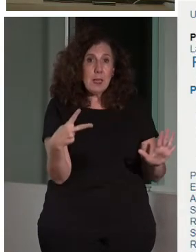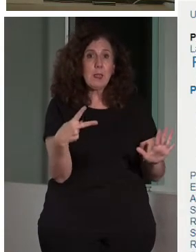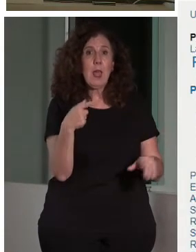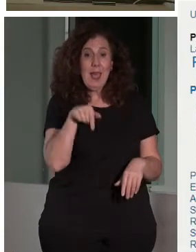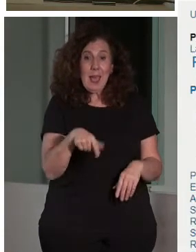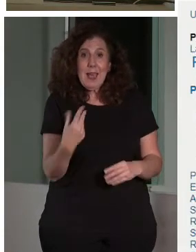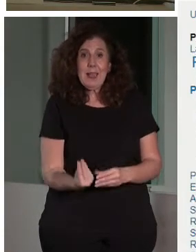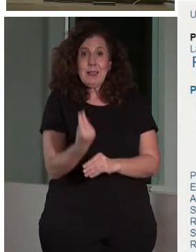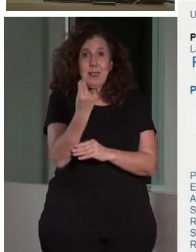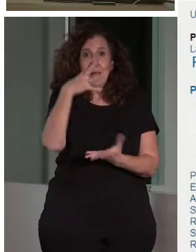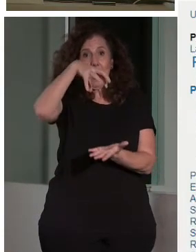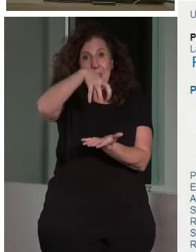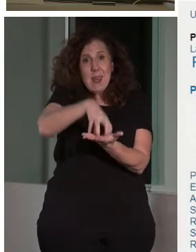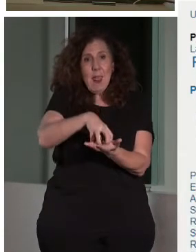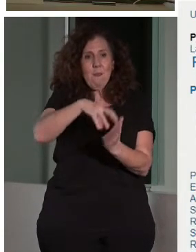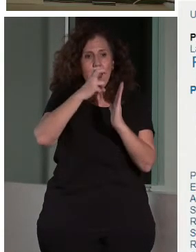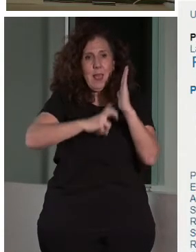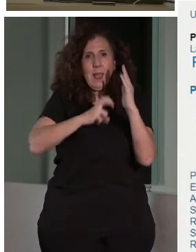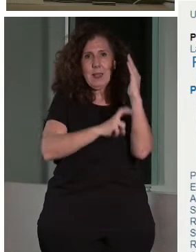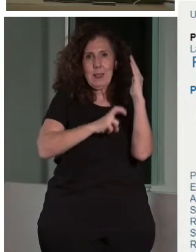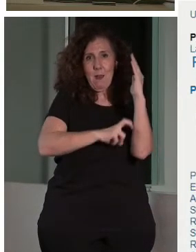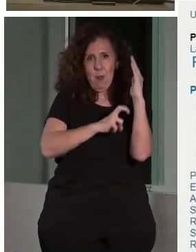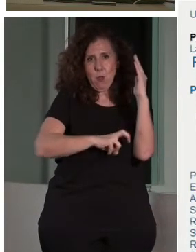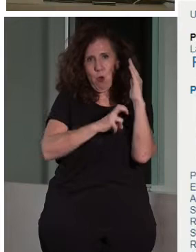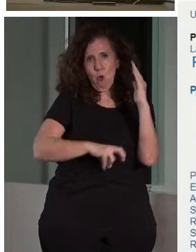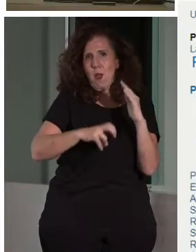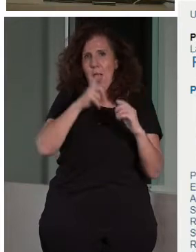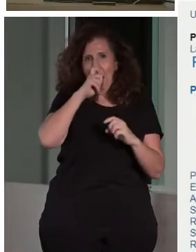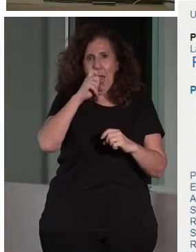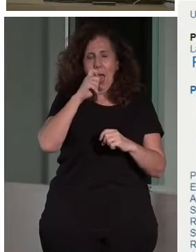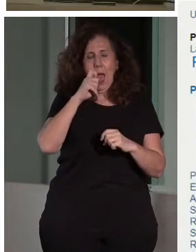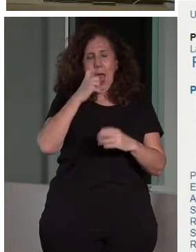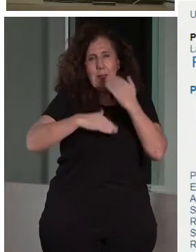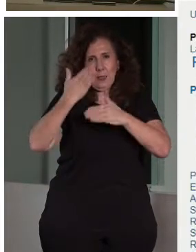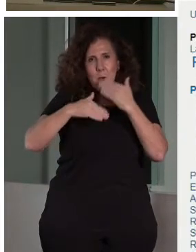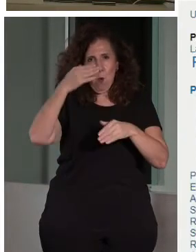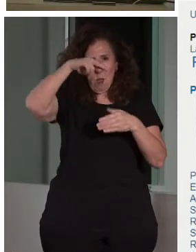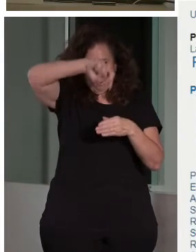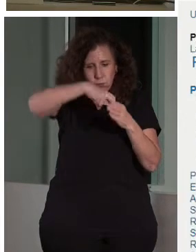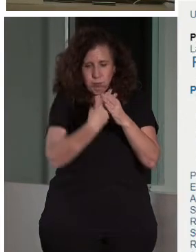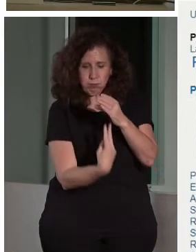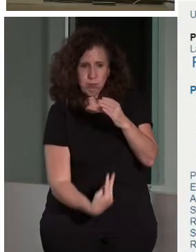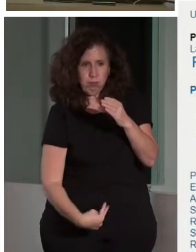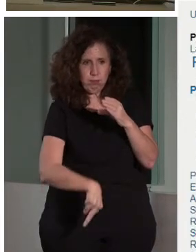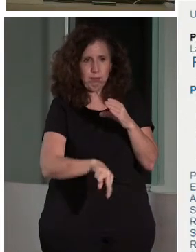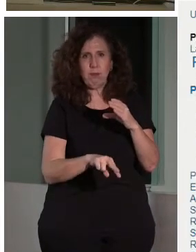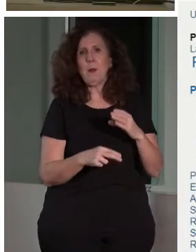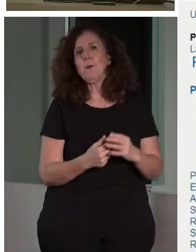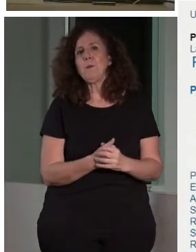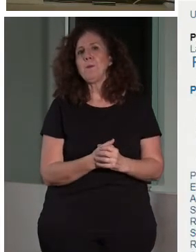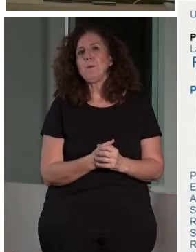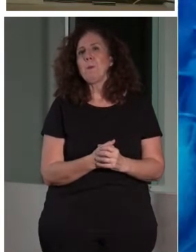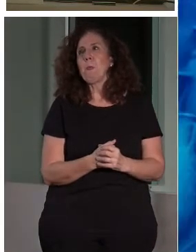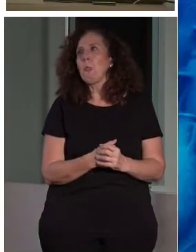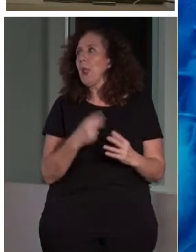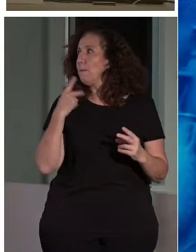Es la mayor nave antigua en excavación en el Mediterráneo y la tenemos en Villajoyosa. Es una suerte loca. Y aquí vemos un poco que los